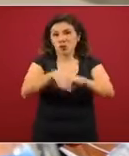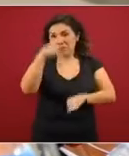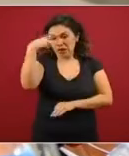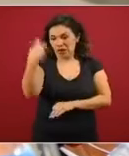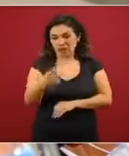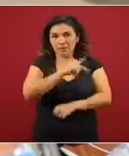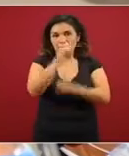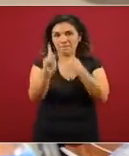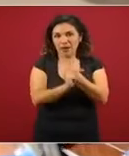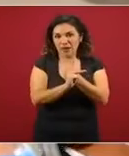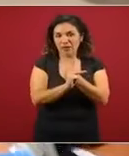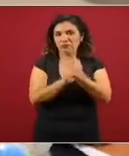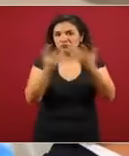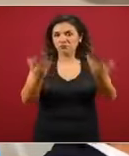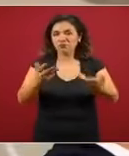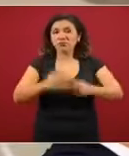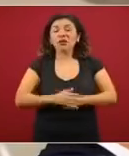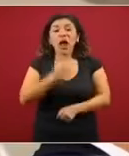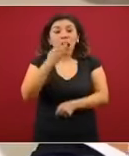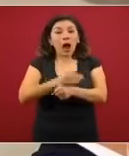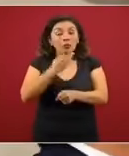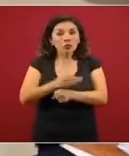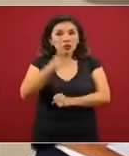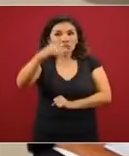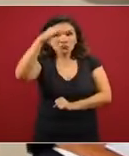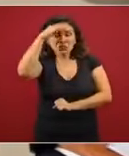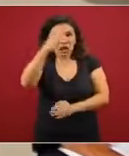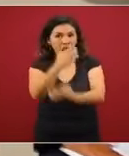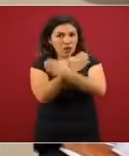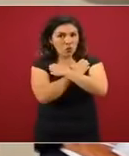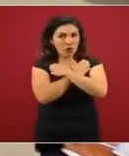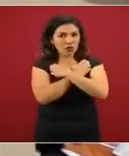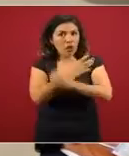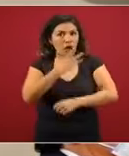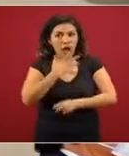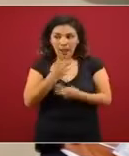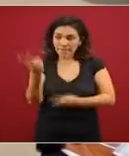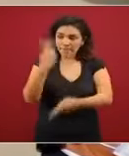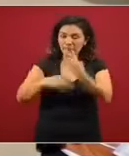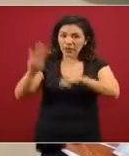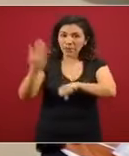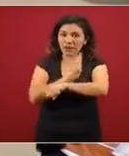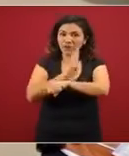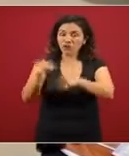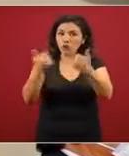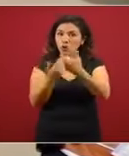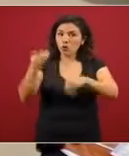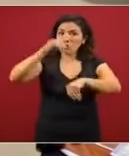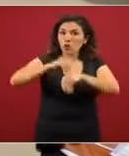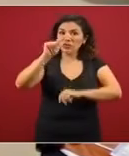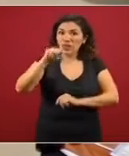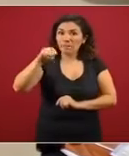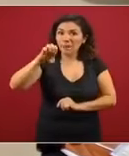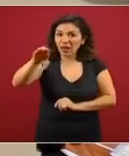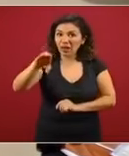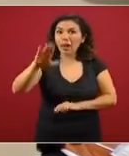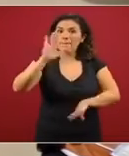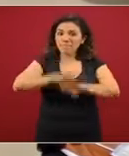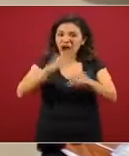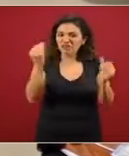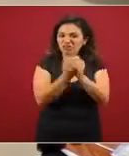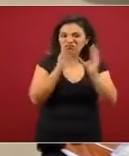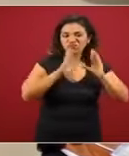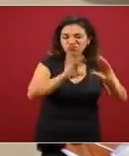¿De alguna forma la educación va a verse beneficiada con la entrada del T-MEC, con mayor capacitación de maestros en el